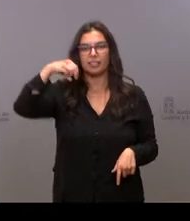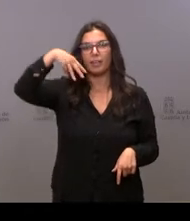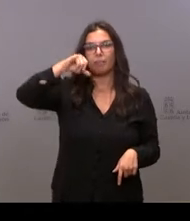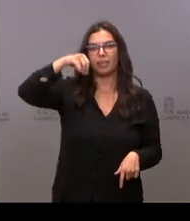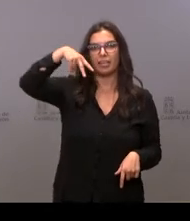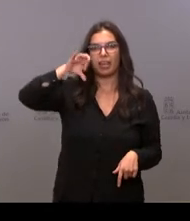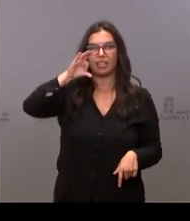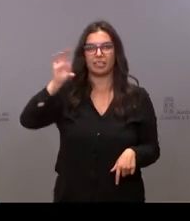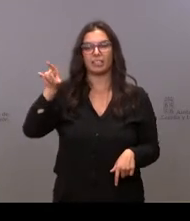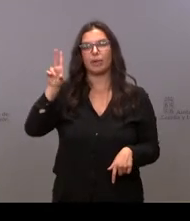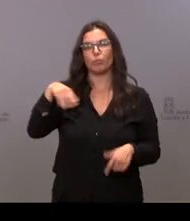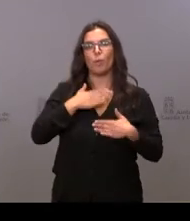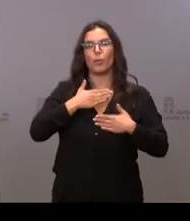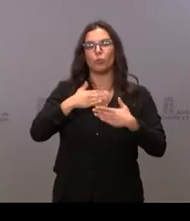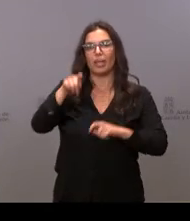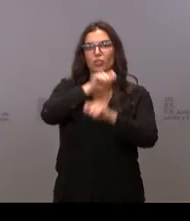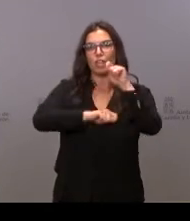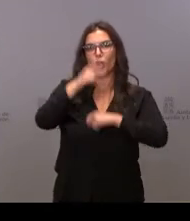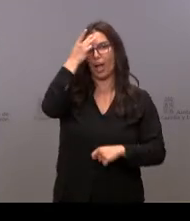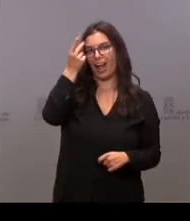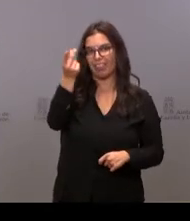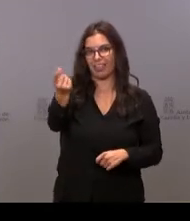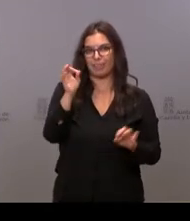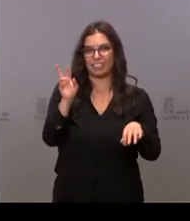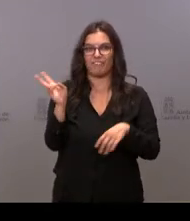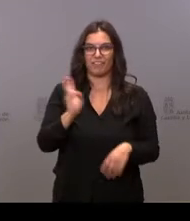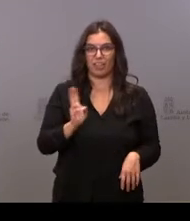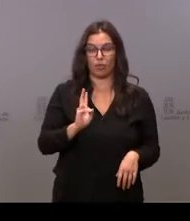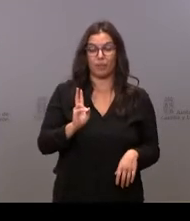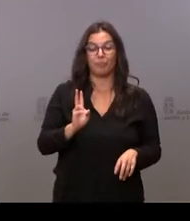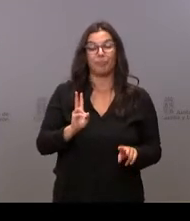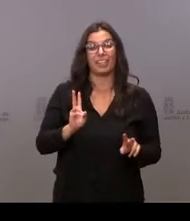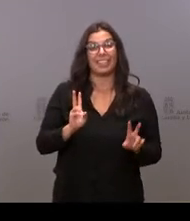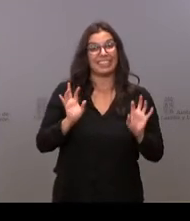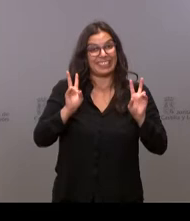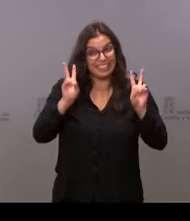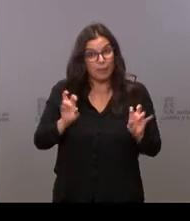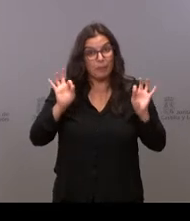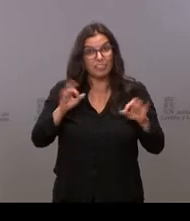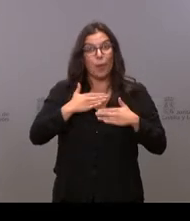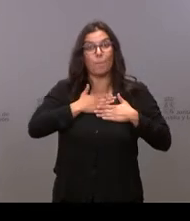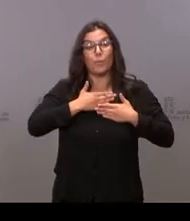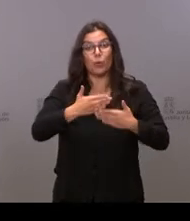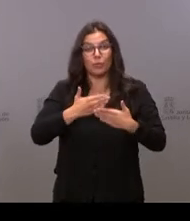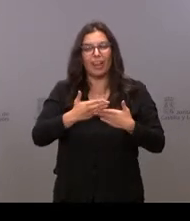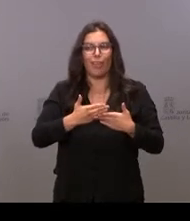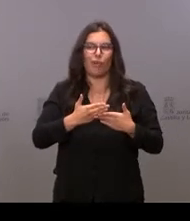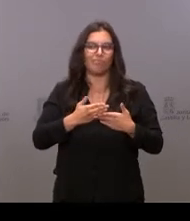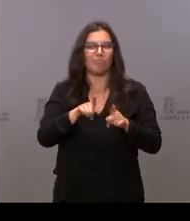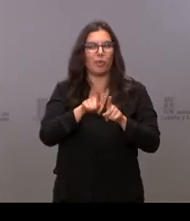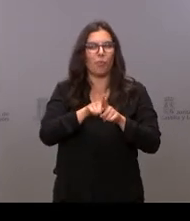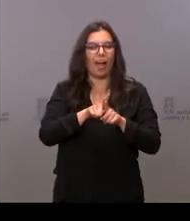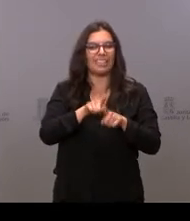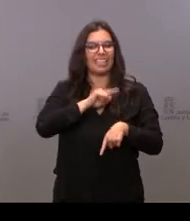voluntaria de la Asociación de Alzheimer de Valladolid. El voluntariado es una de las formas más bonitas de sentirse útil, ¿verdad? Y